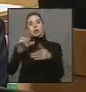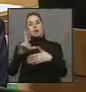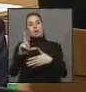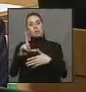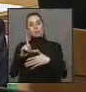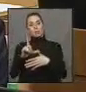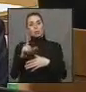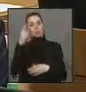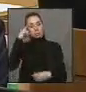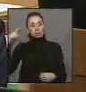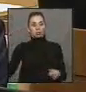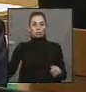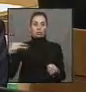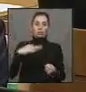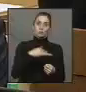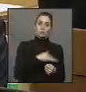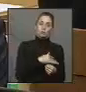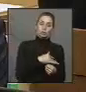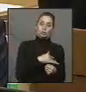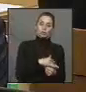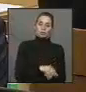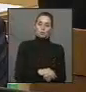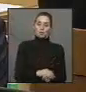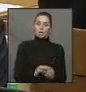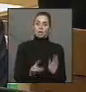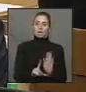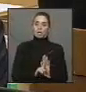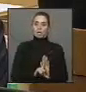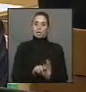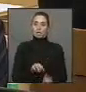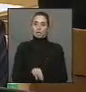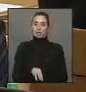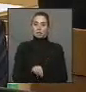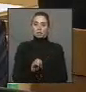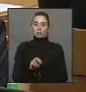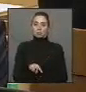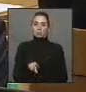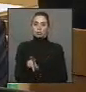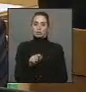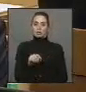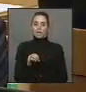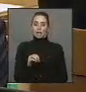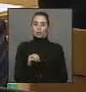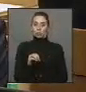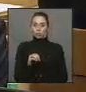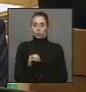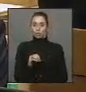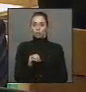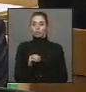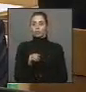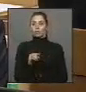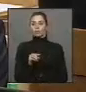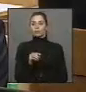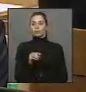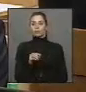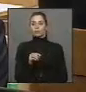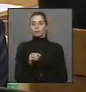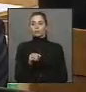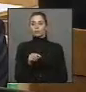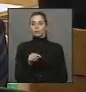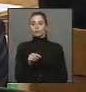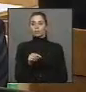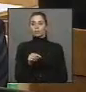pero que traía consigo la famosa Ley Monsanto, que fue la herramienta y el arma